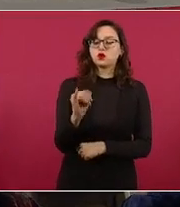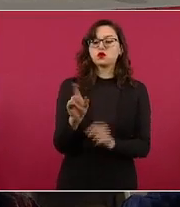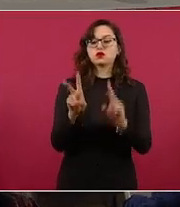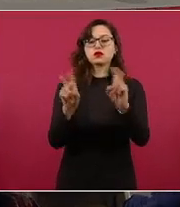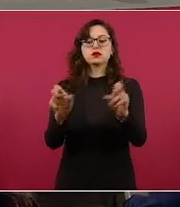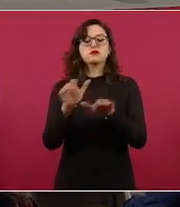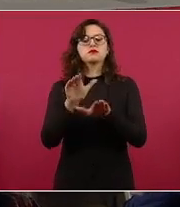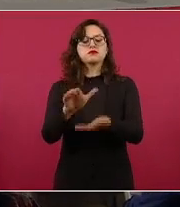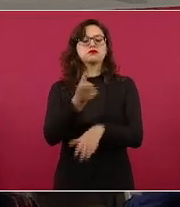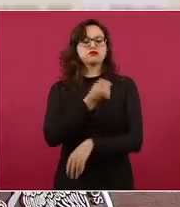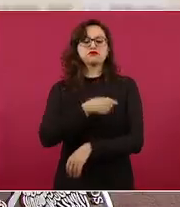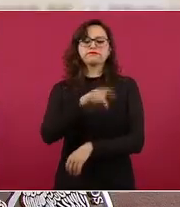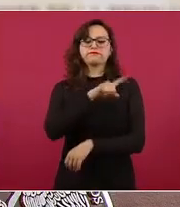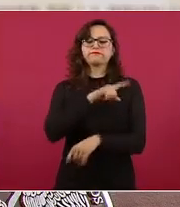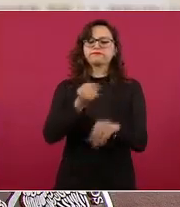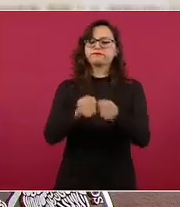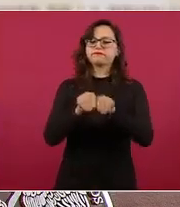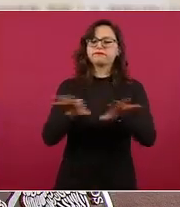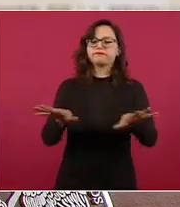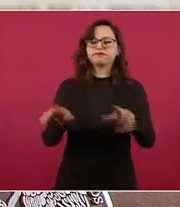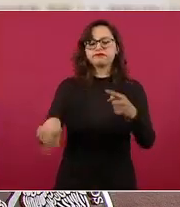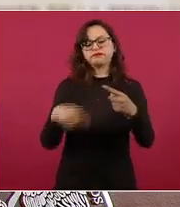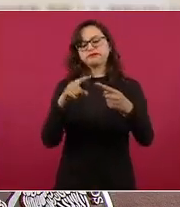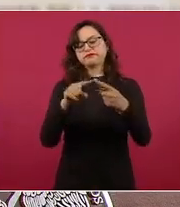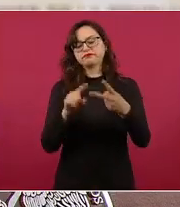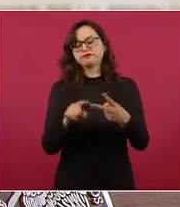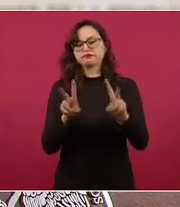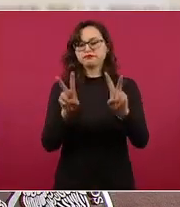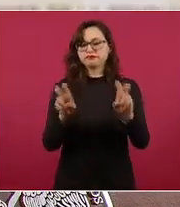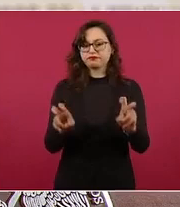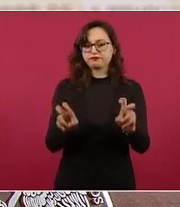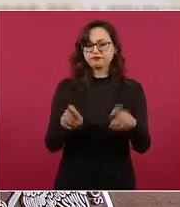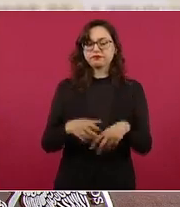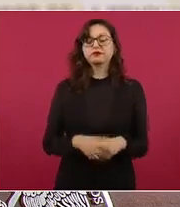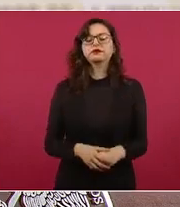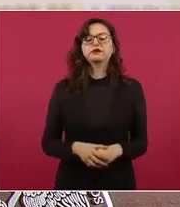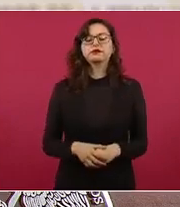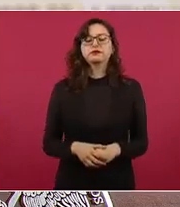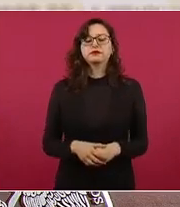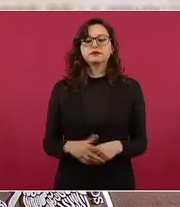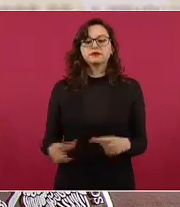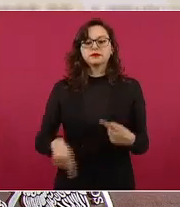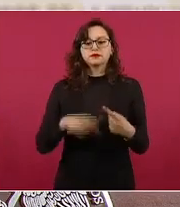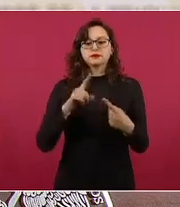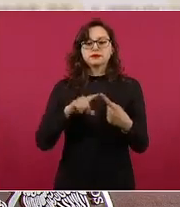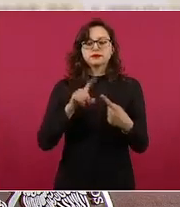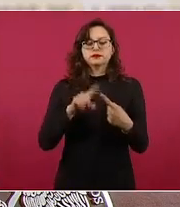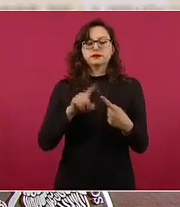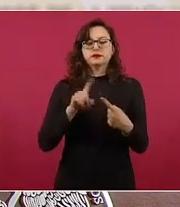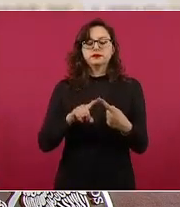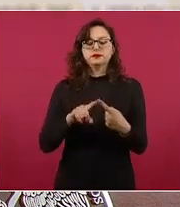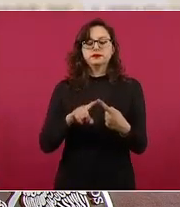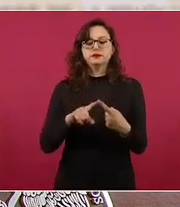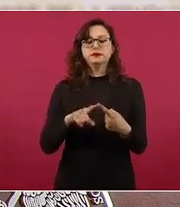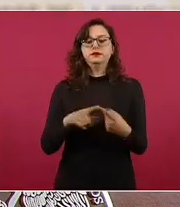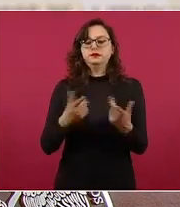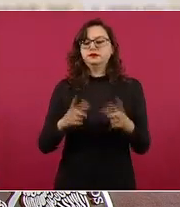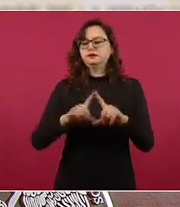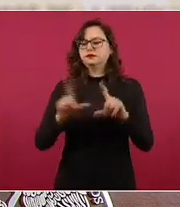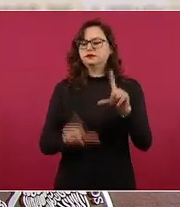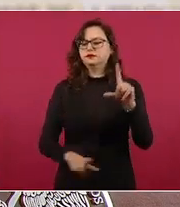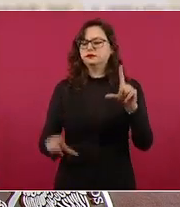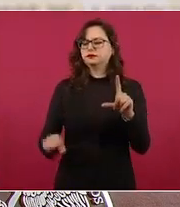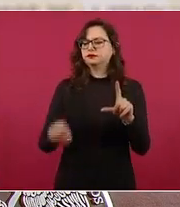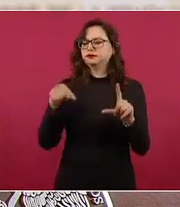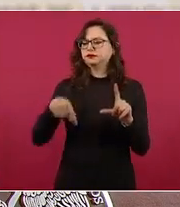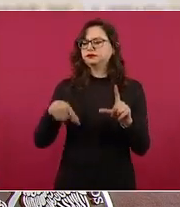informaremos sobre dos temas. En el primero, el estado que guarda la política de la vacunación en nuestro país,